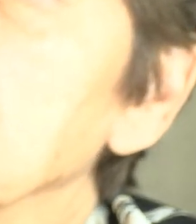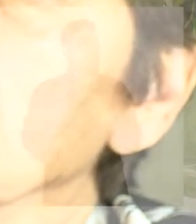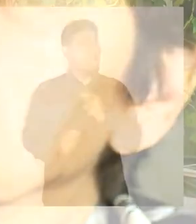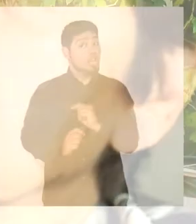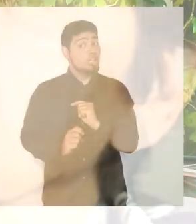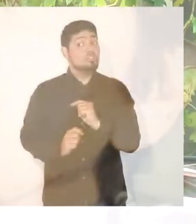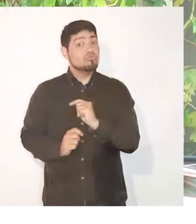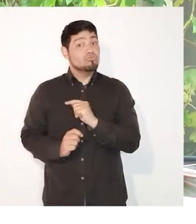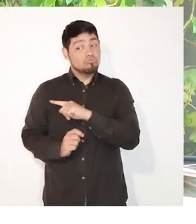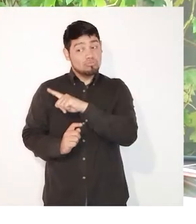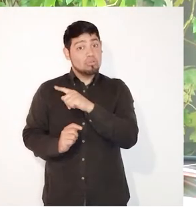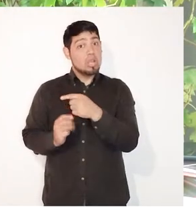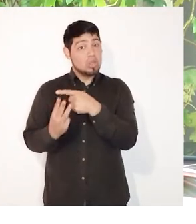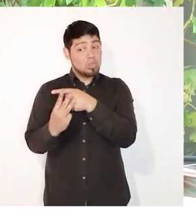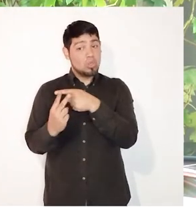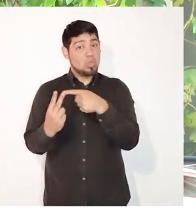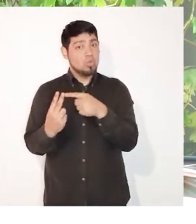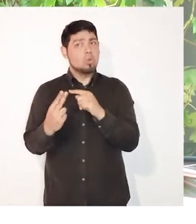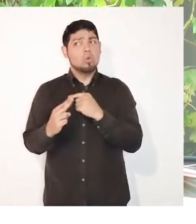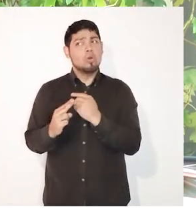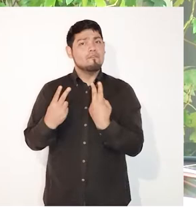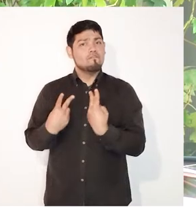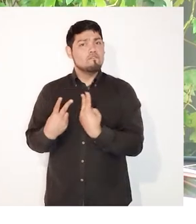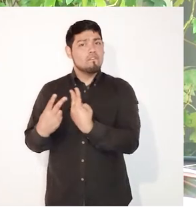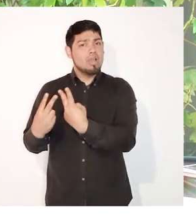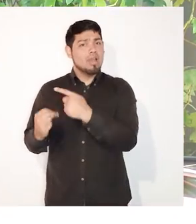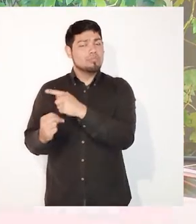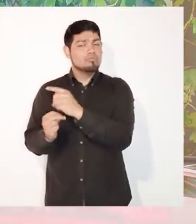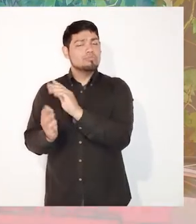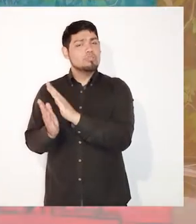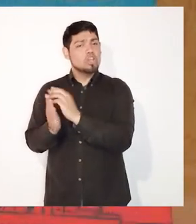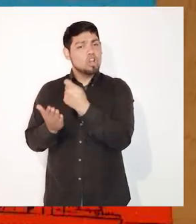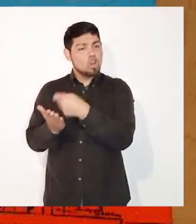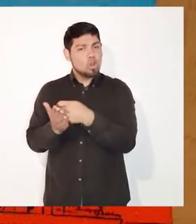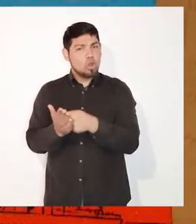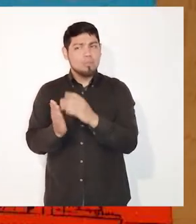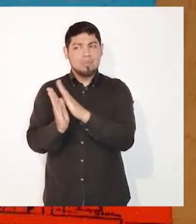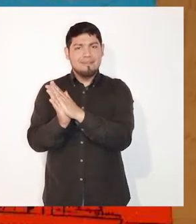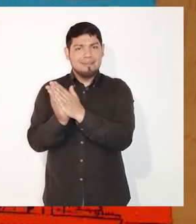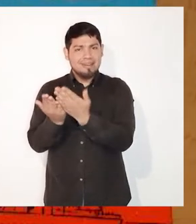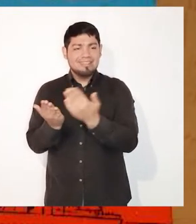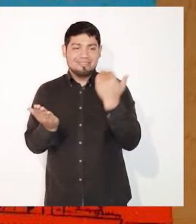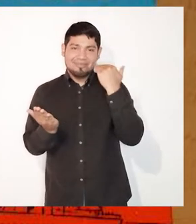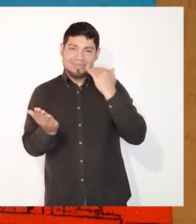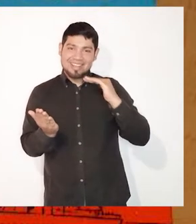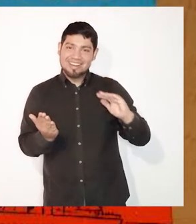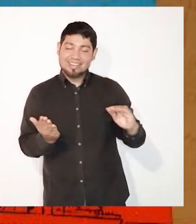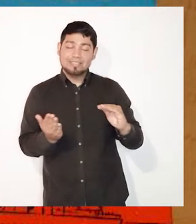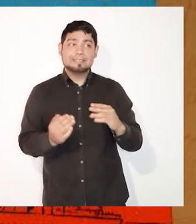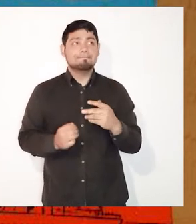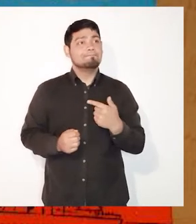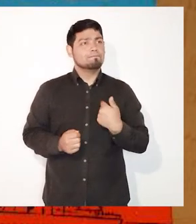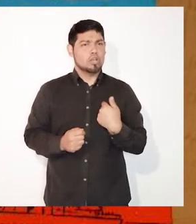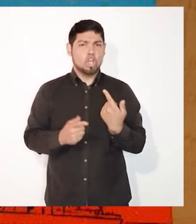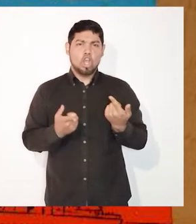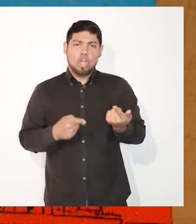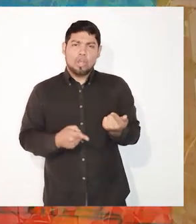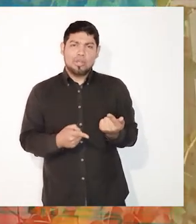compraban libros infantiles, Billigen, Mundo Infantil, una